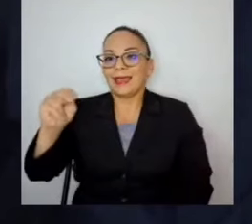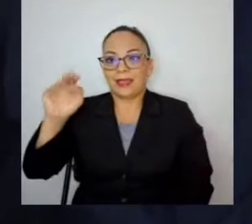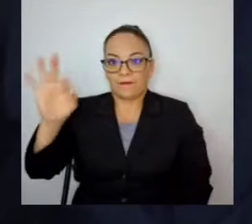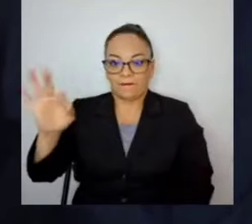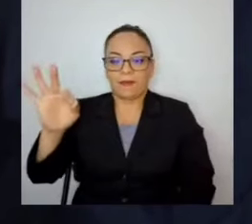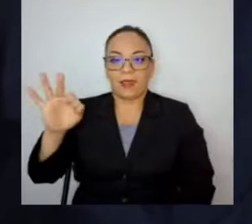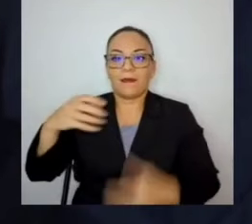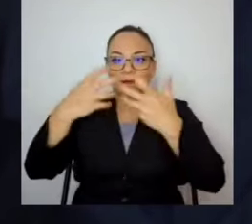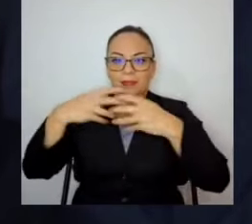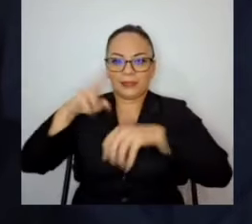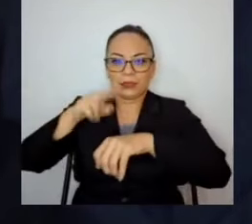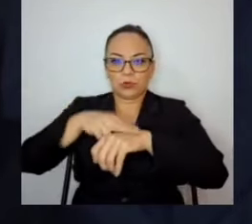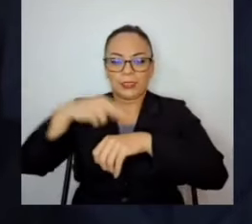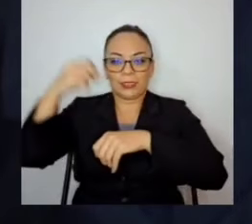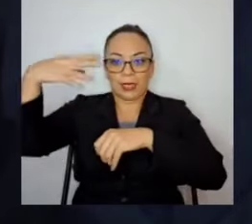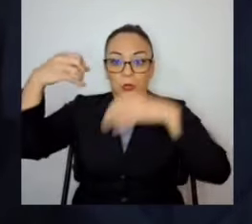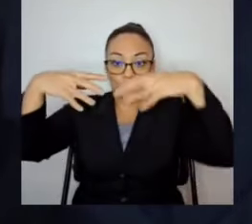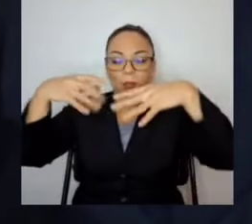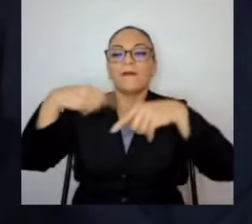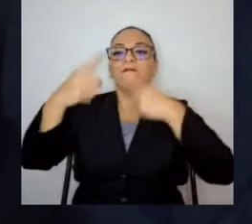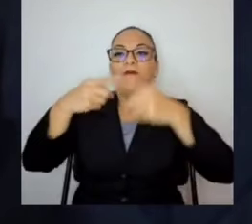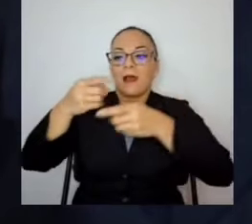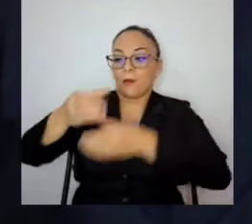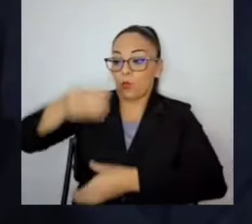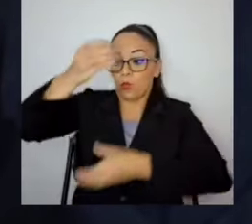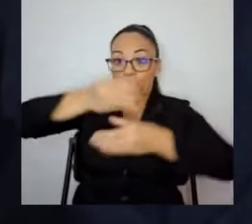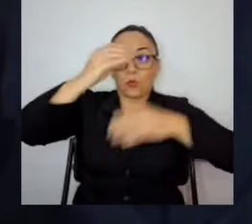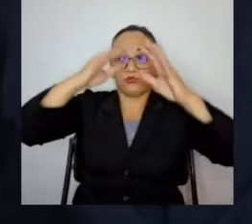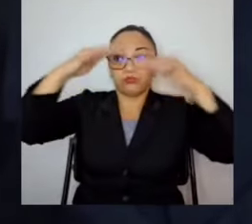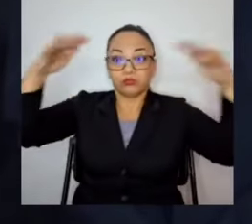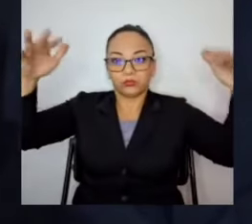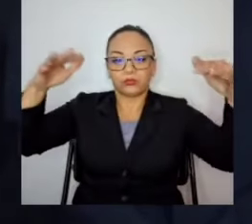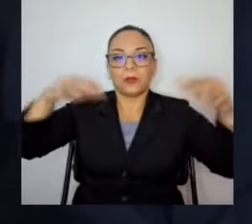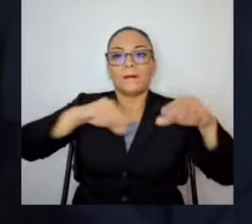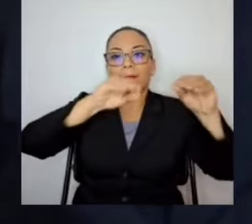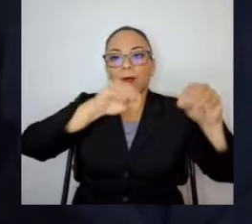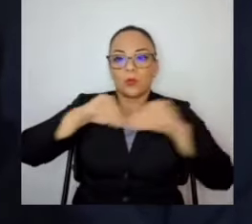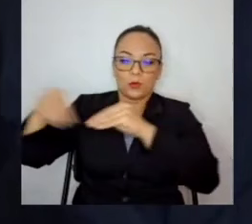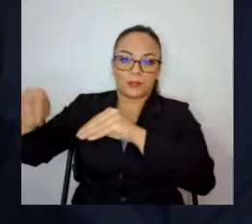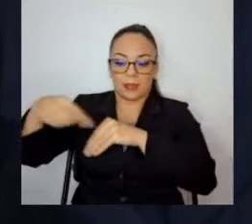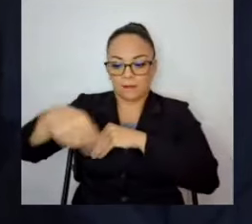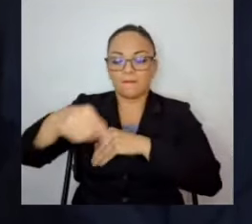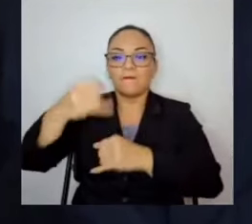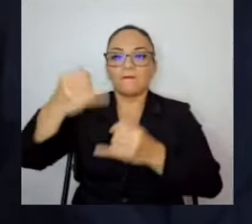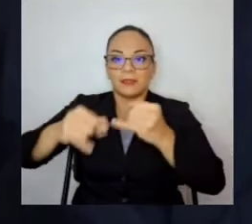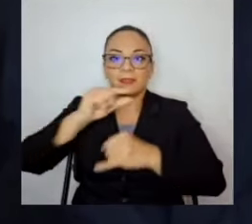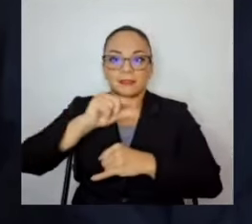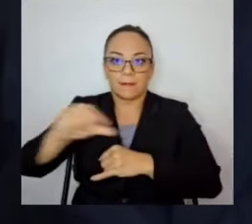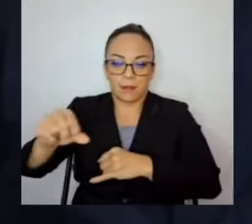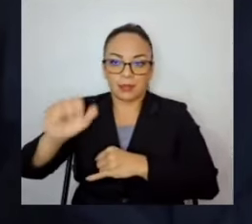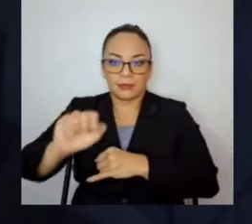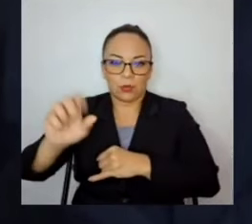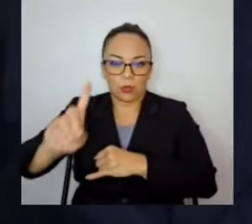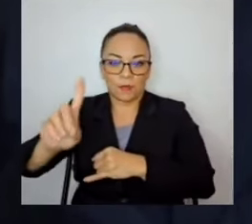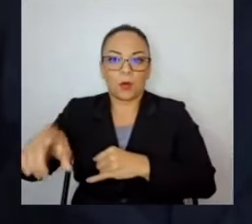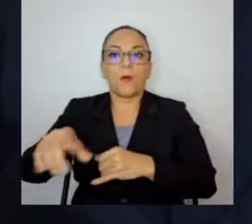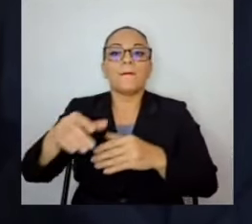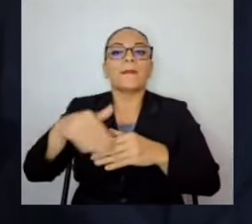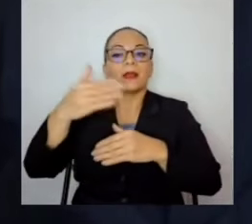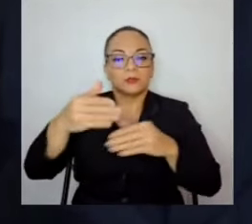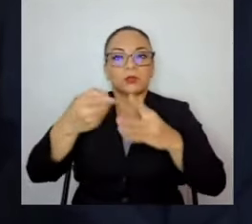unos postes de electricidad que se encuentran en esa ubicación durante el fin de semana para dar inicio a este trabajo.